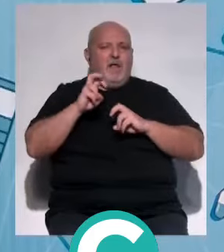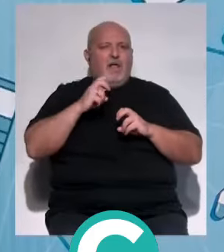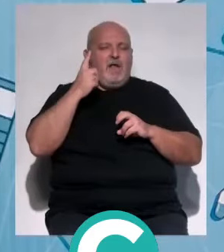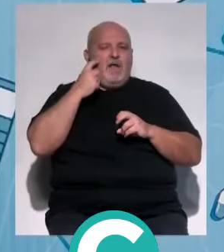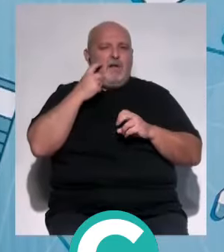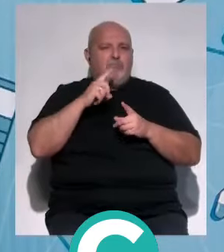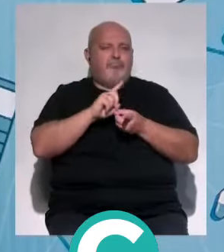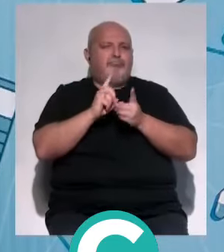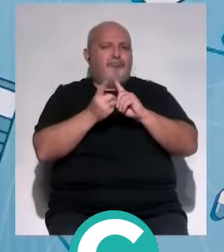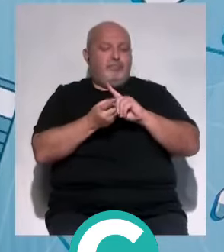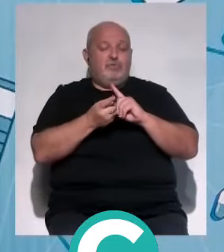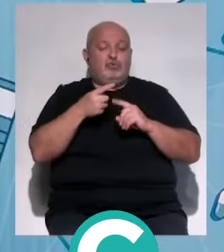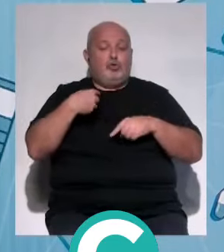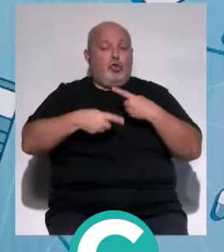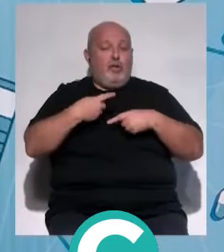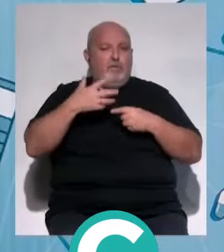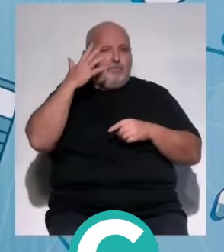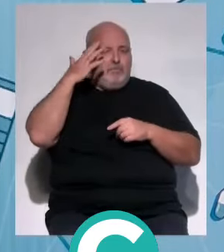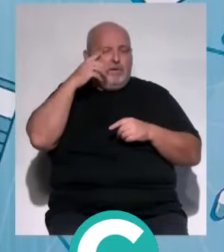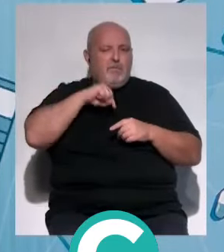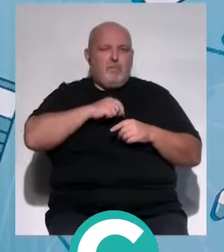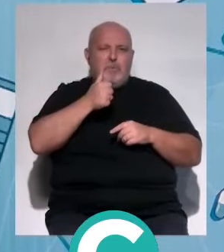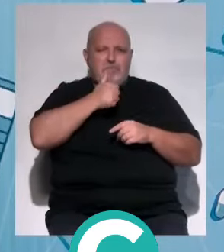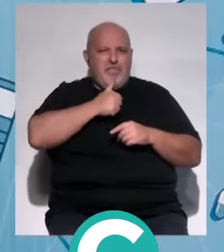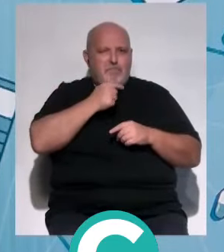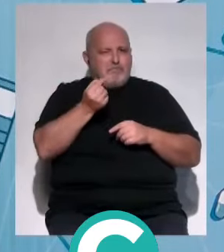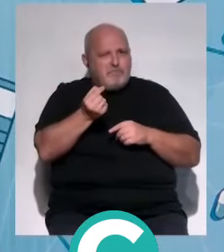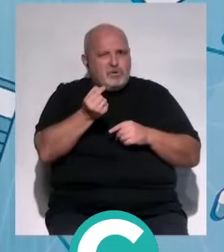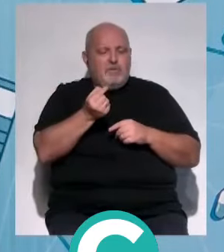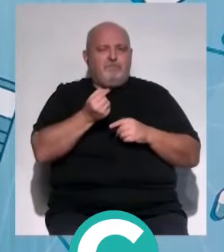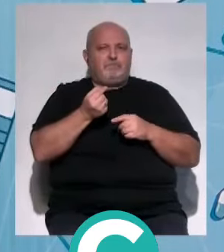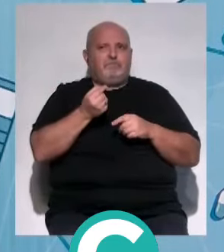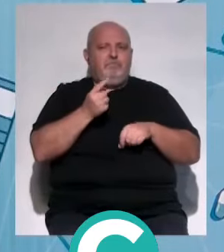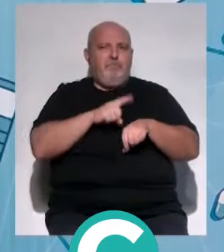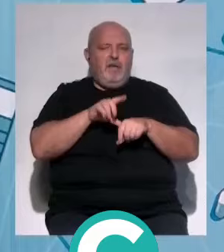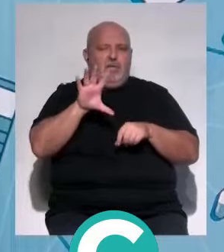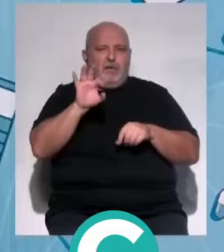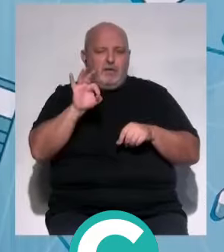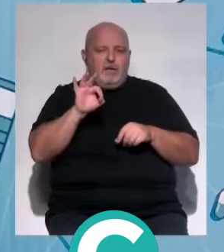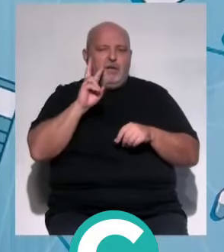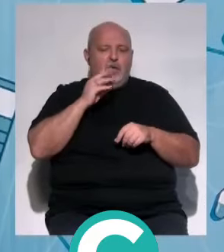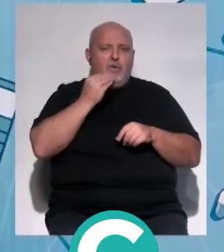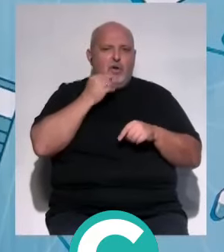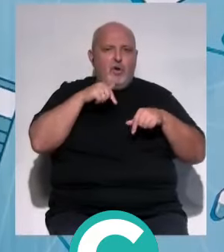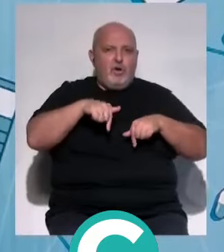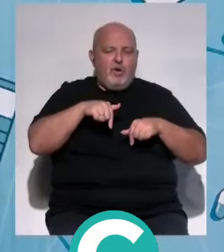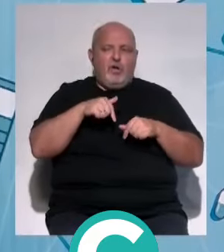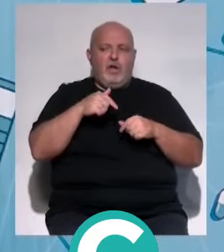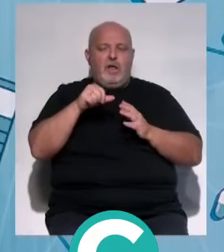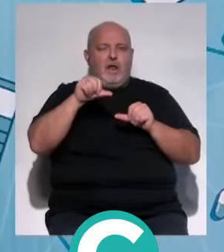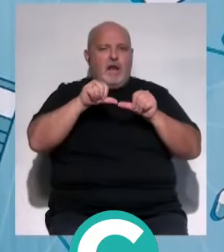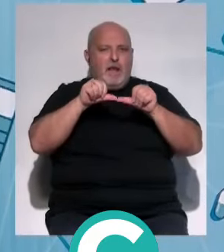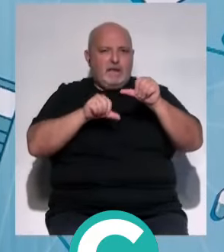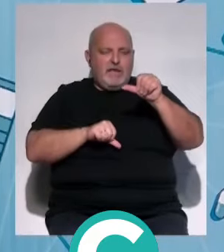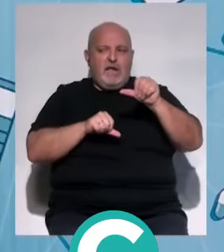a salmoje. Si tú todos los días pones un poco de paciencia, todos los días le dedicas cinco minutos a ver qué vas a comer, a hacer una lista,